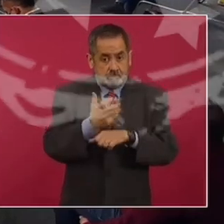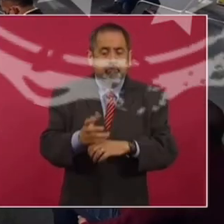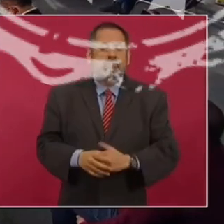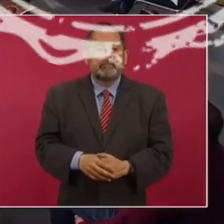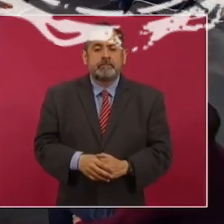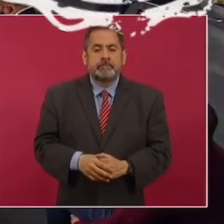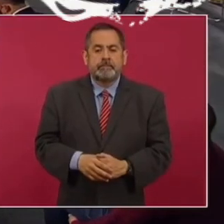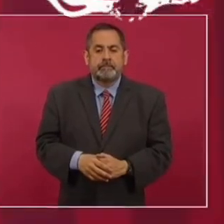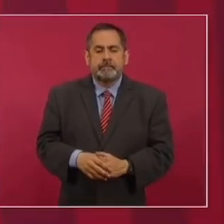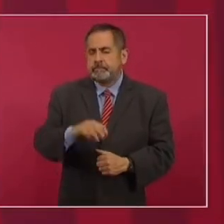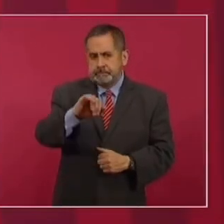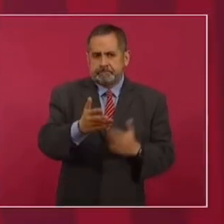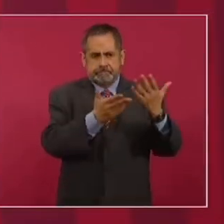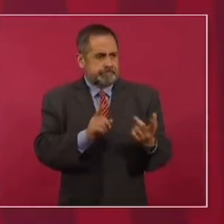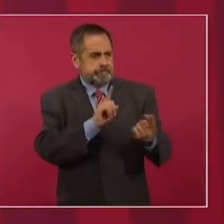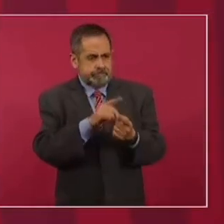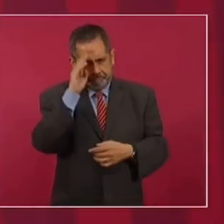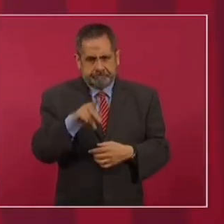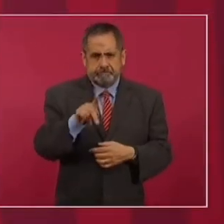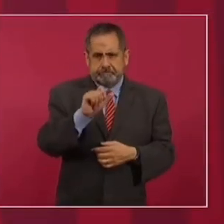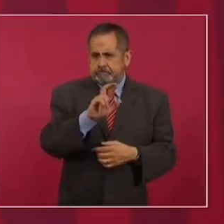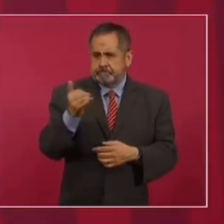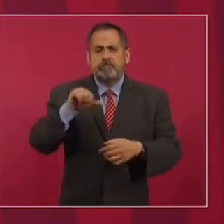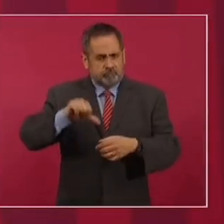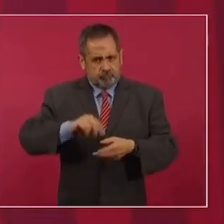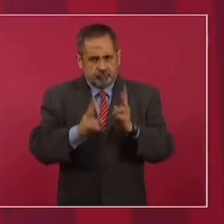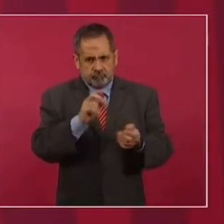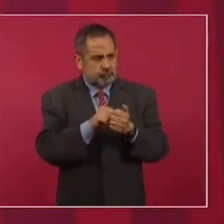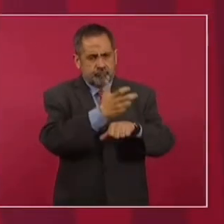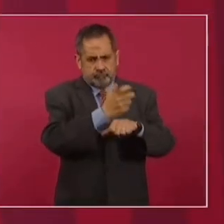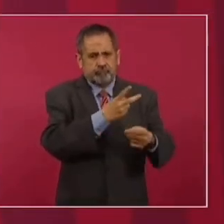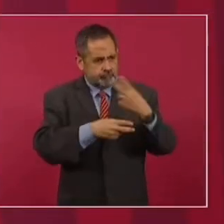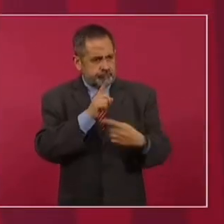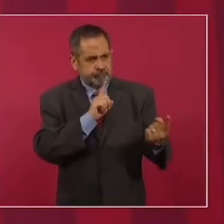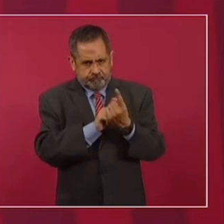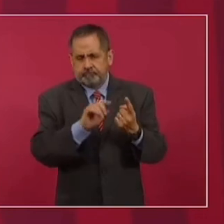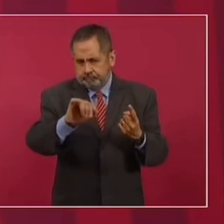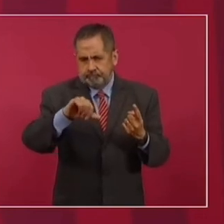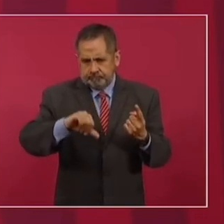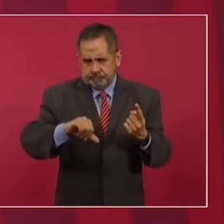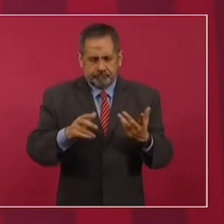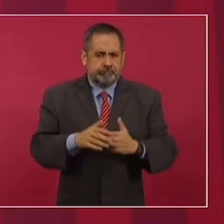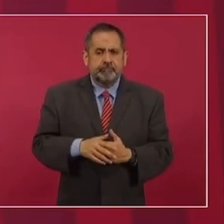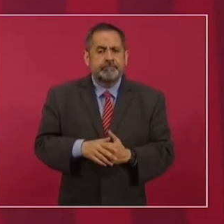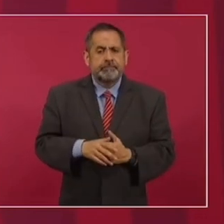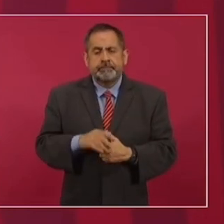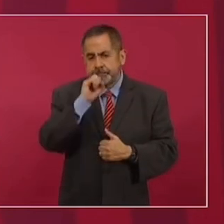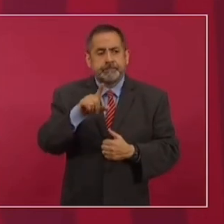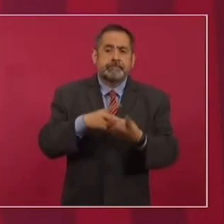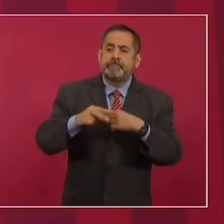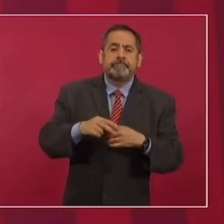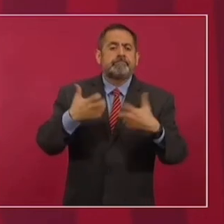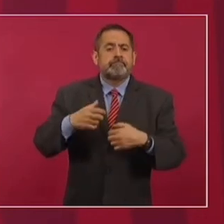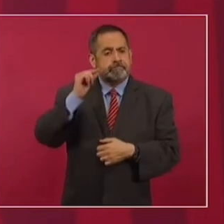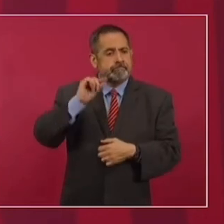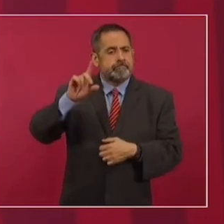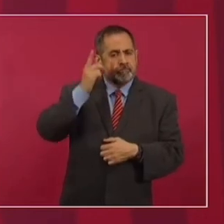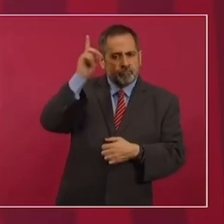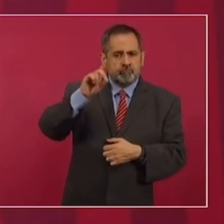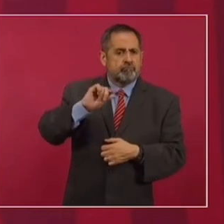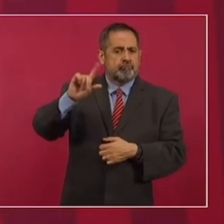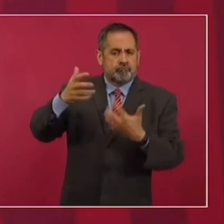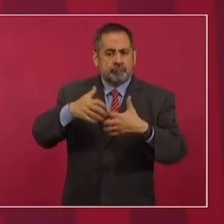Vamos a recibir al señor Kerry el día de hoy y van a estar también empresarios del sector